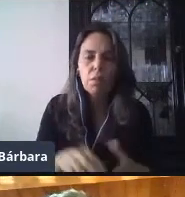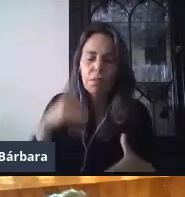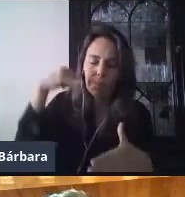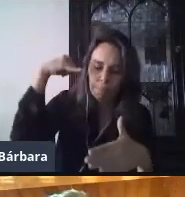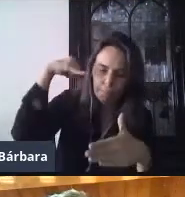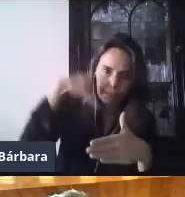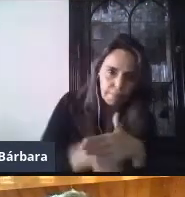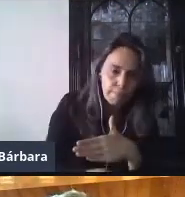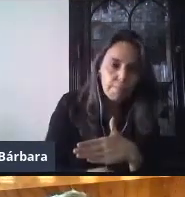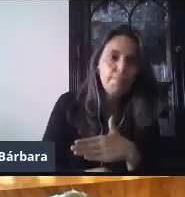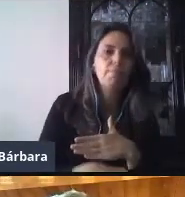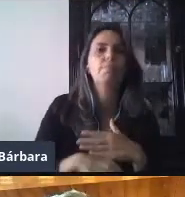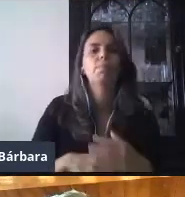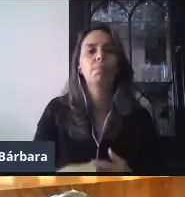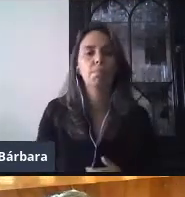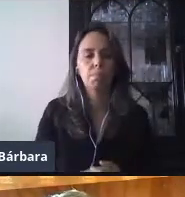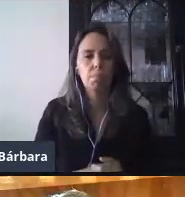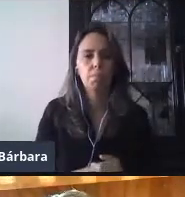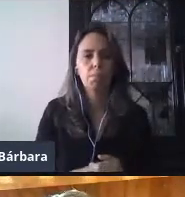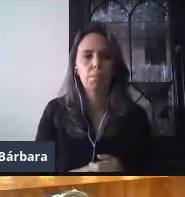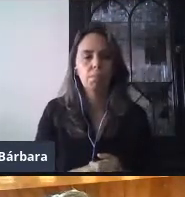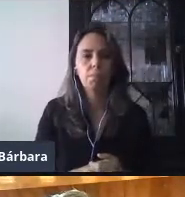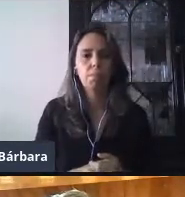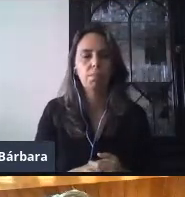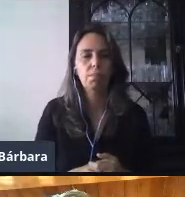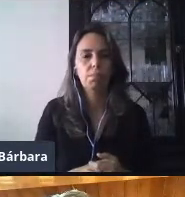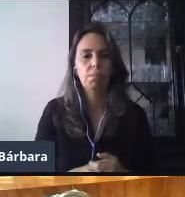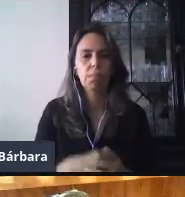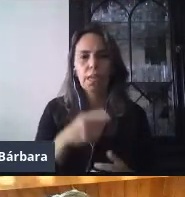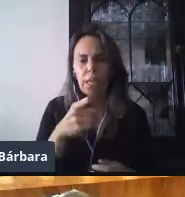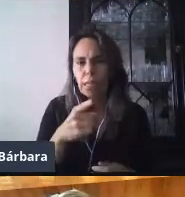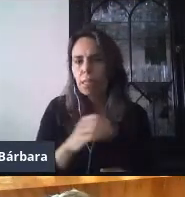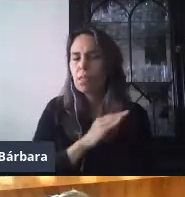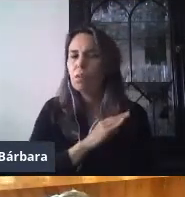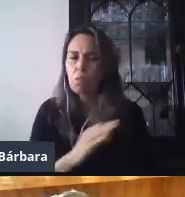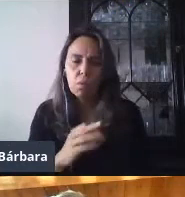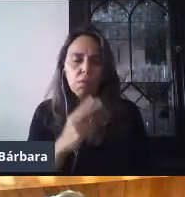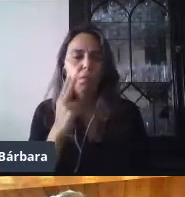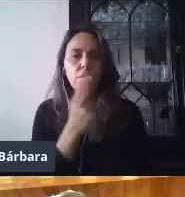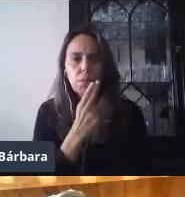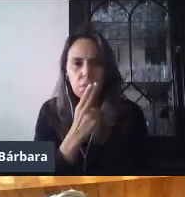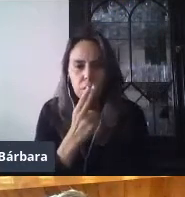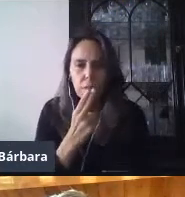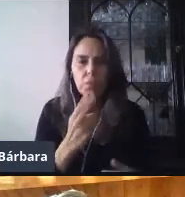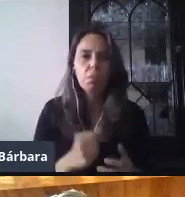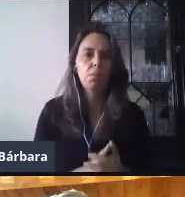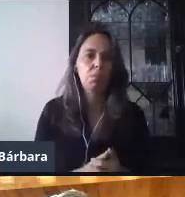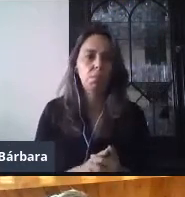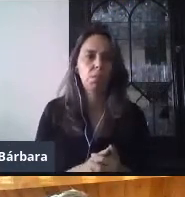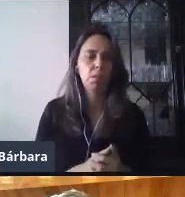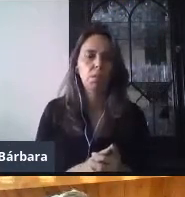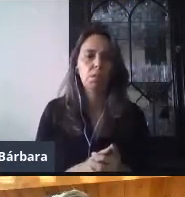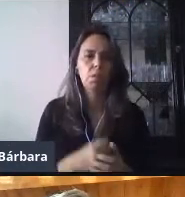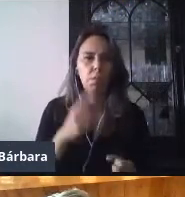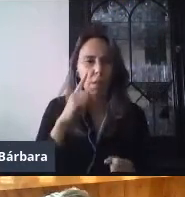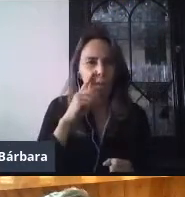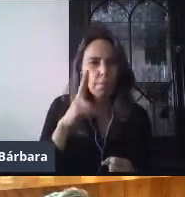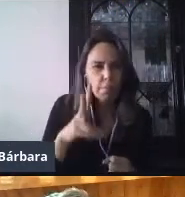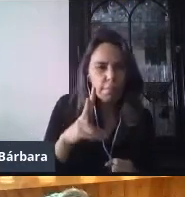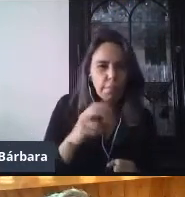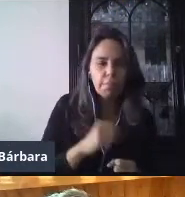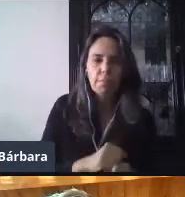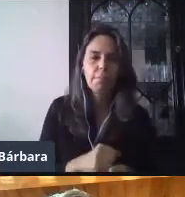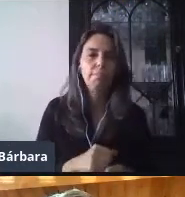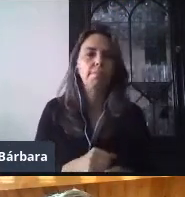pues tener la posibilidad de usar esta información para tomar mejores decisiones, sobre